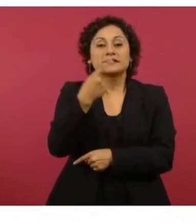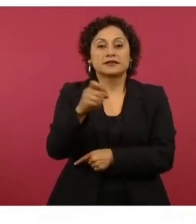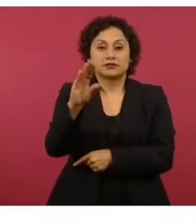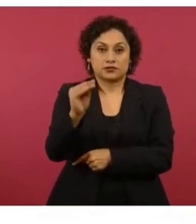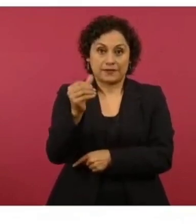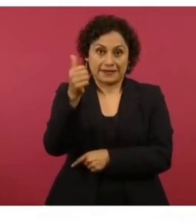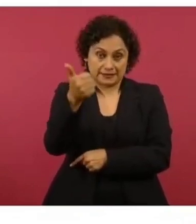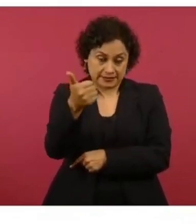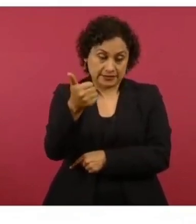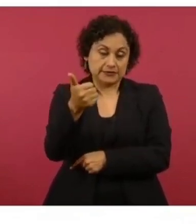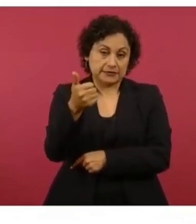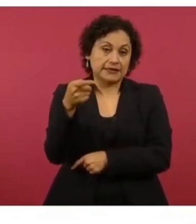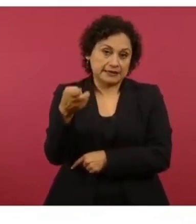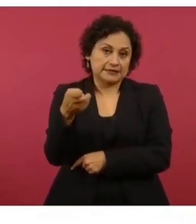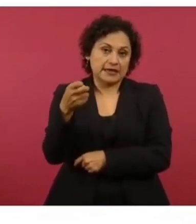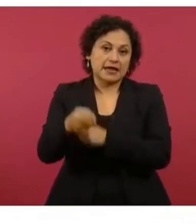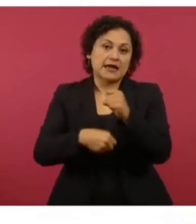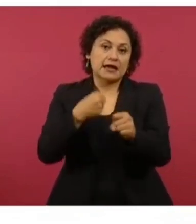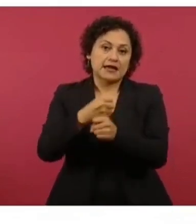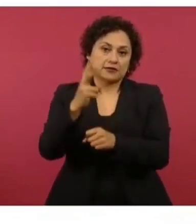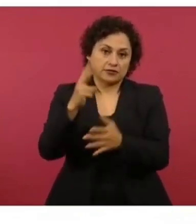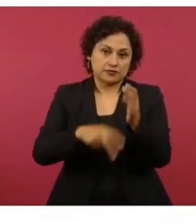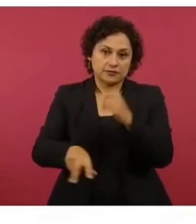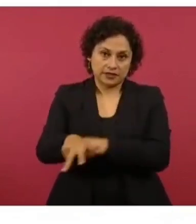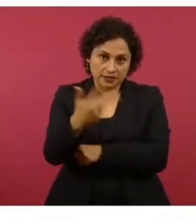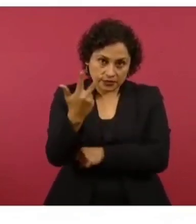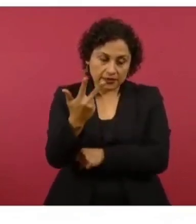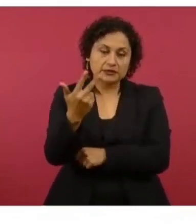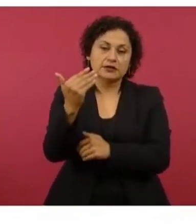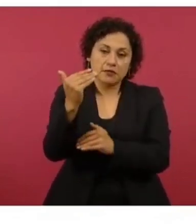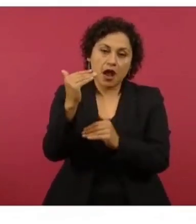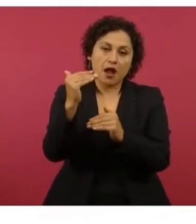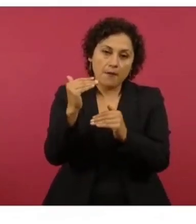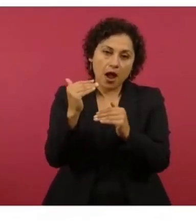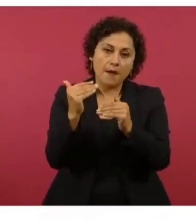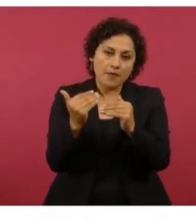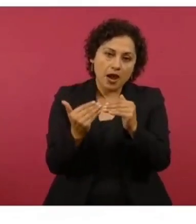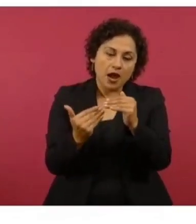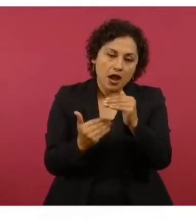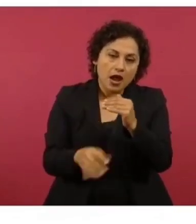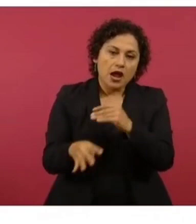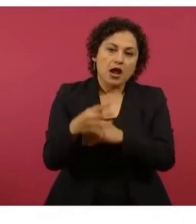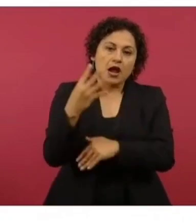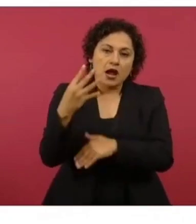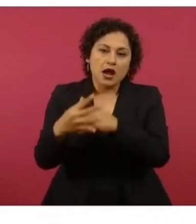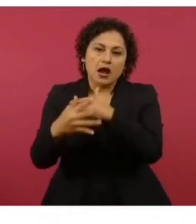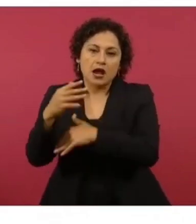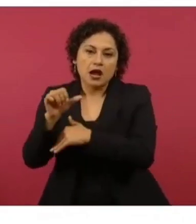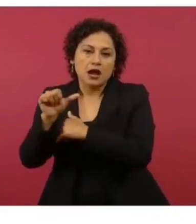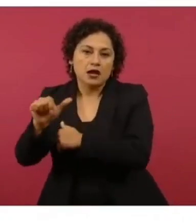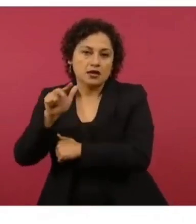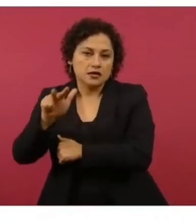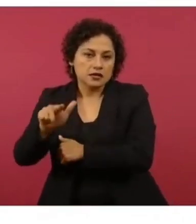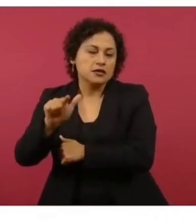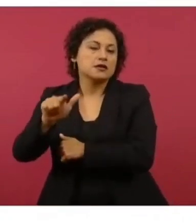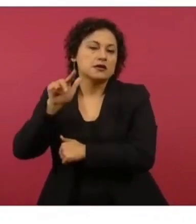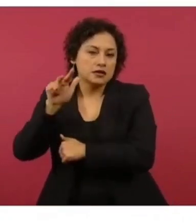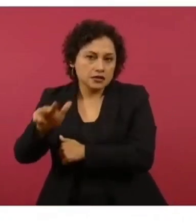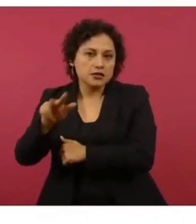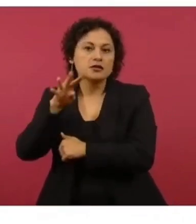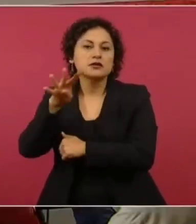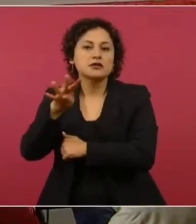2013. Continuamos con la ecuación 2014, 15, 16, 17, 18, 19,